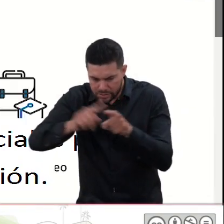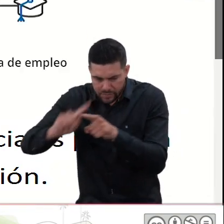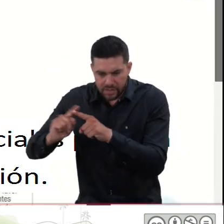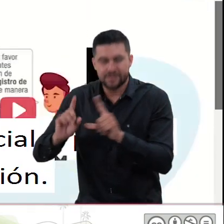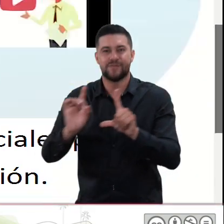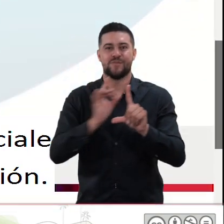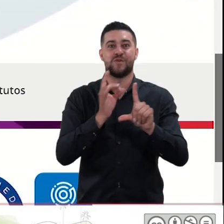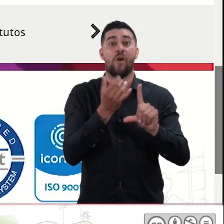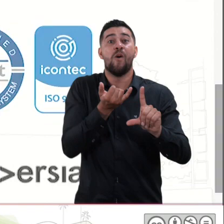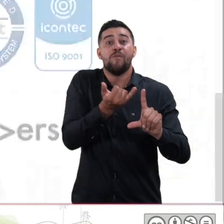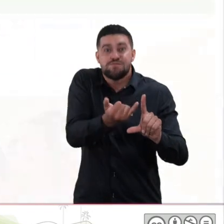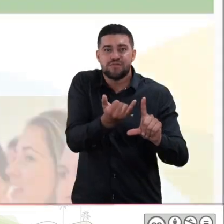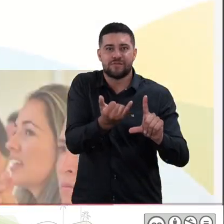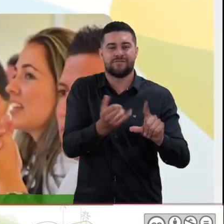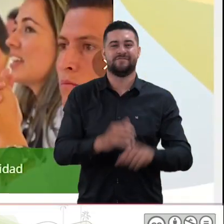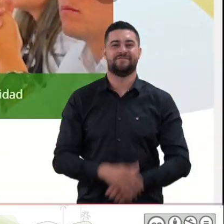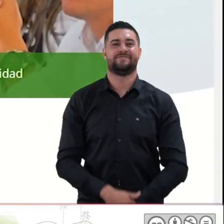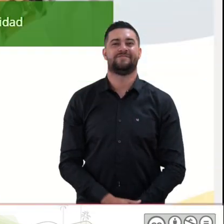línea y la información.